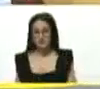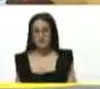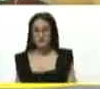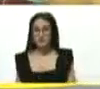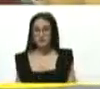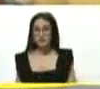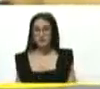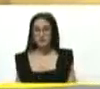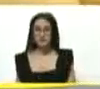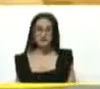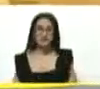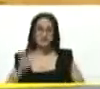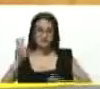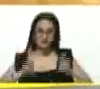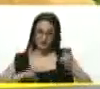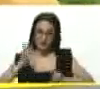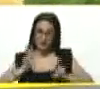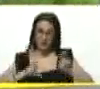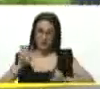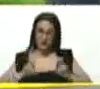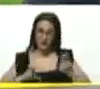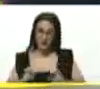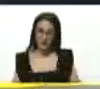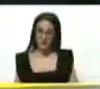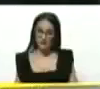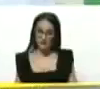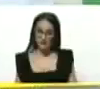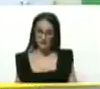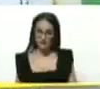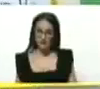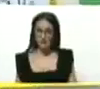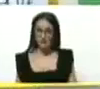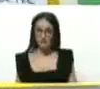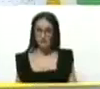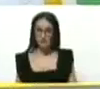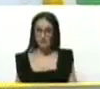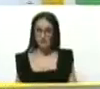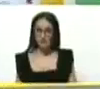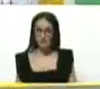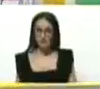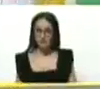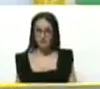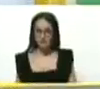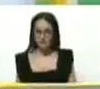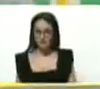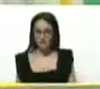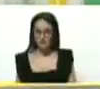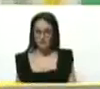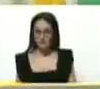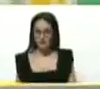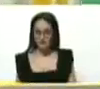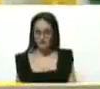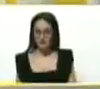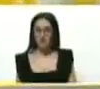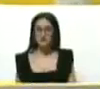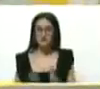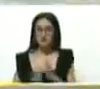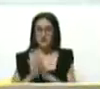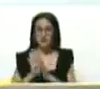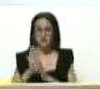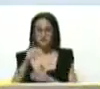Hemos evaluado todas las implicaciones hacia adelante.